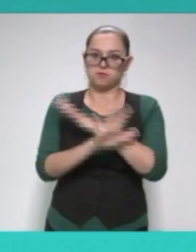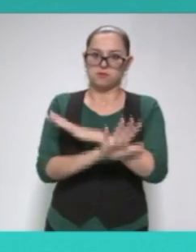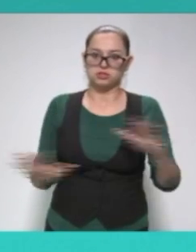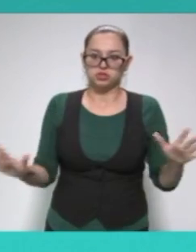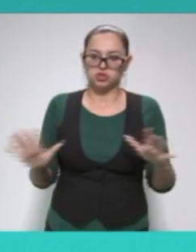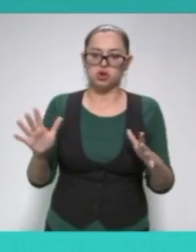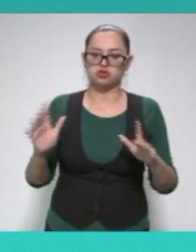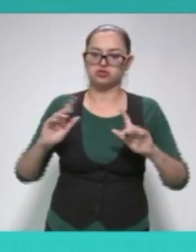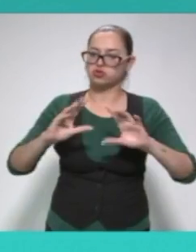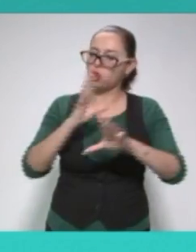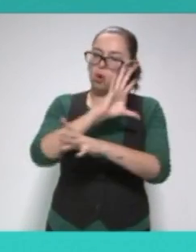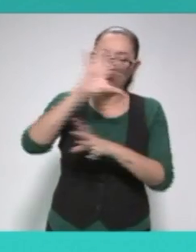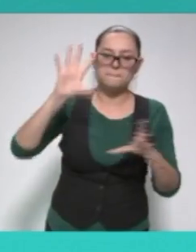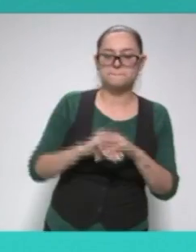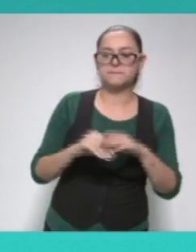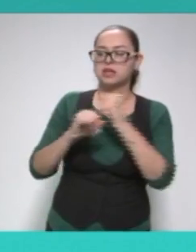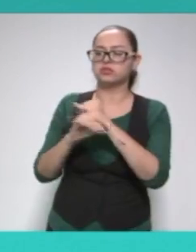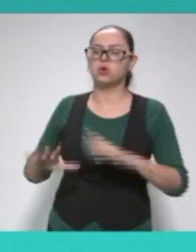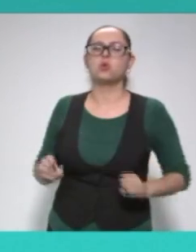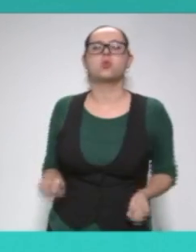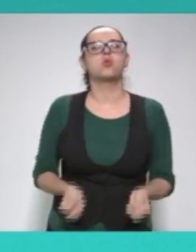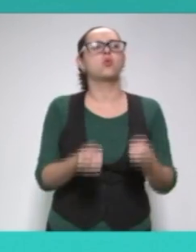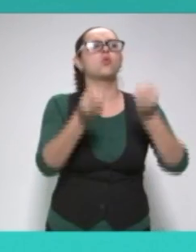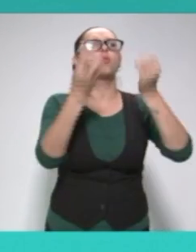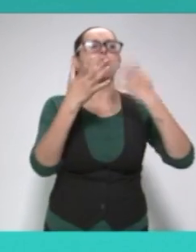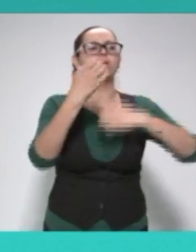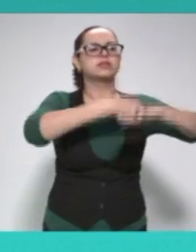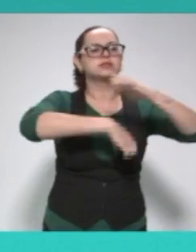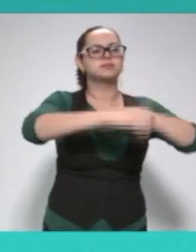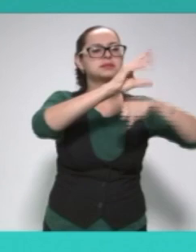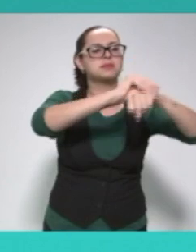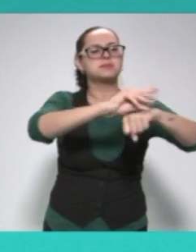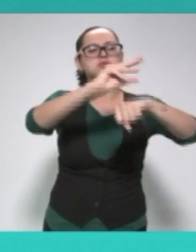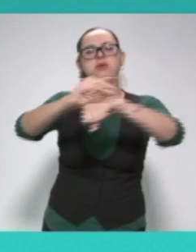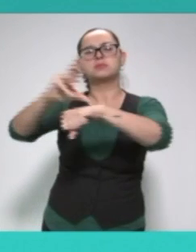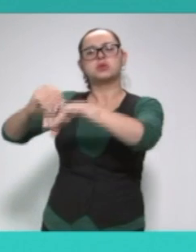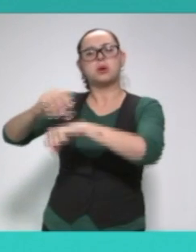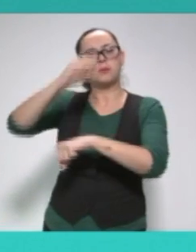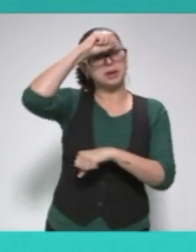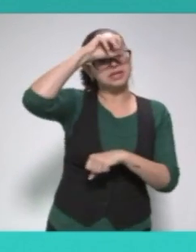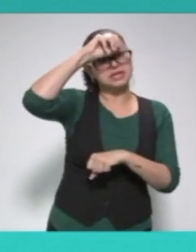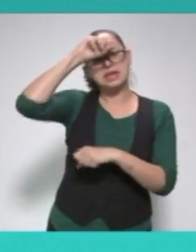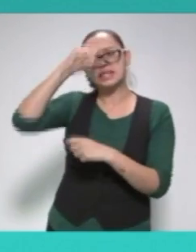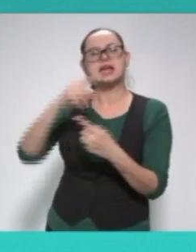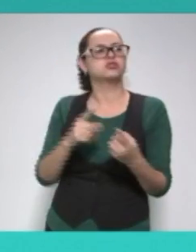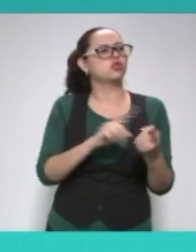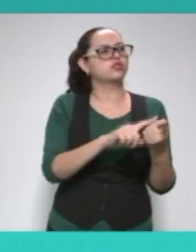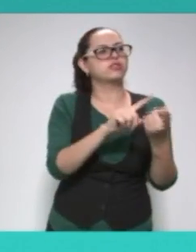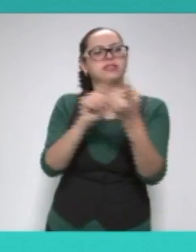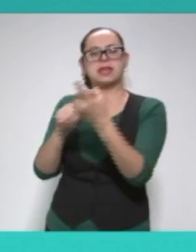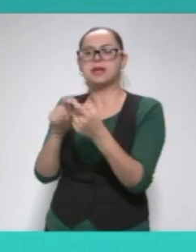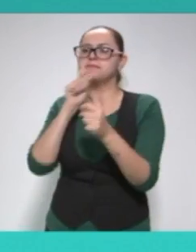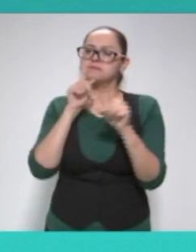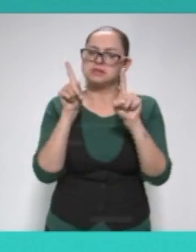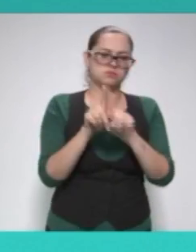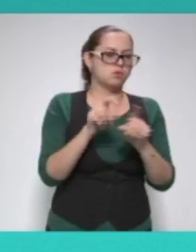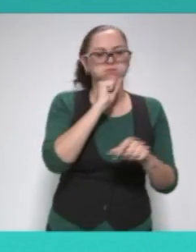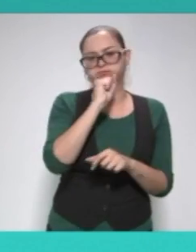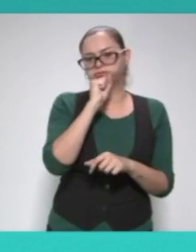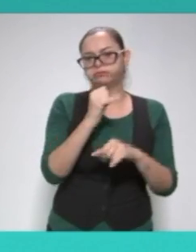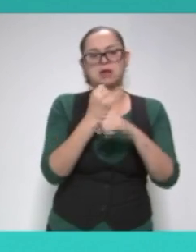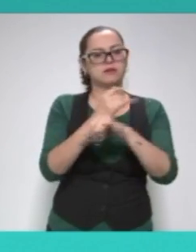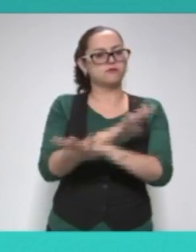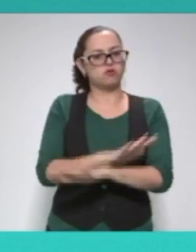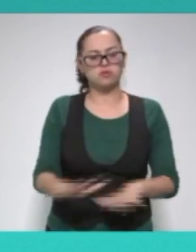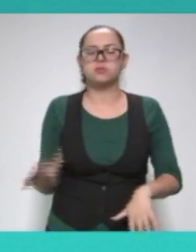entrega la información completa sobre el número de agrupamientos de concesiones mineras vigentes, no metiendo señalar los datos correspondientes al número